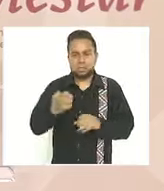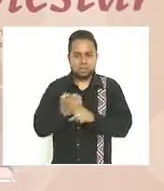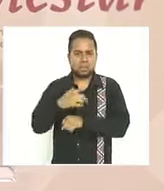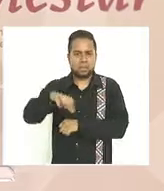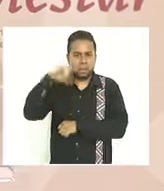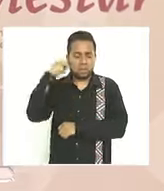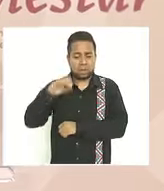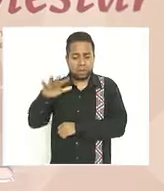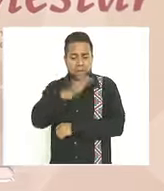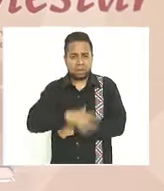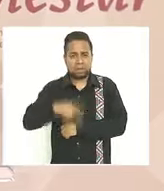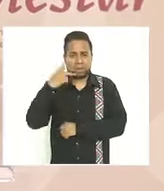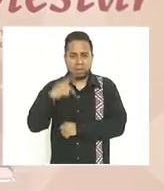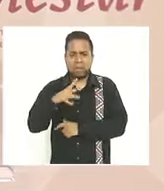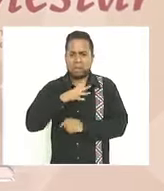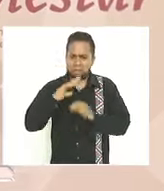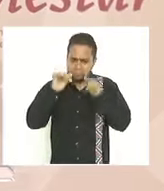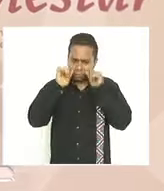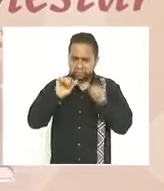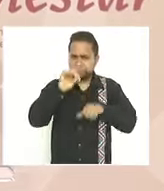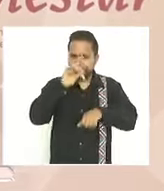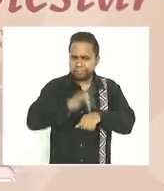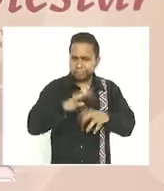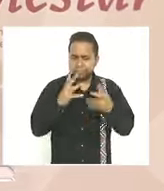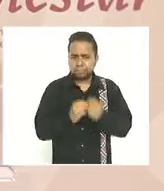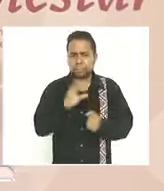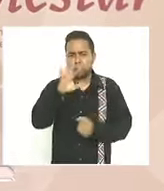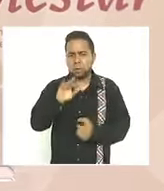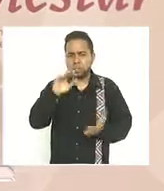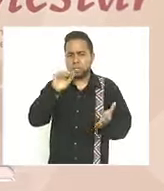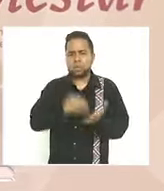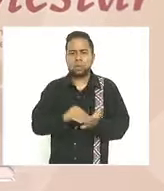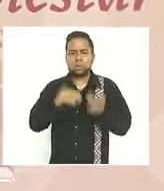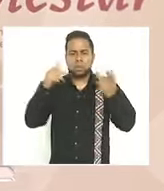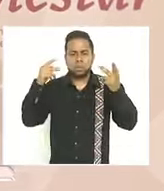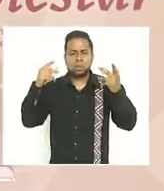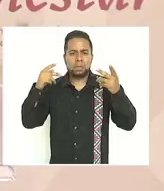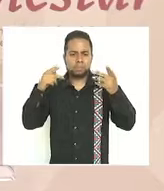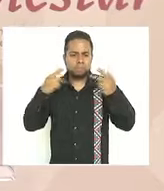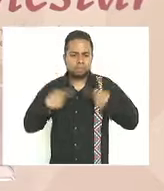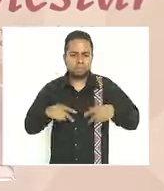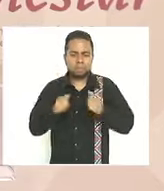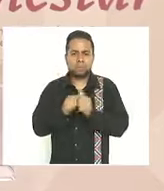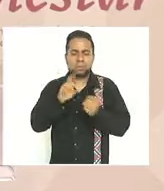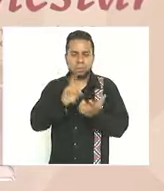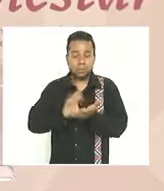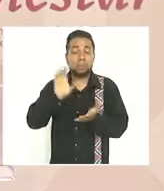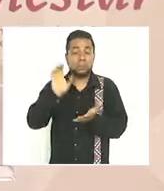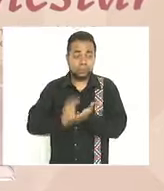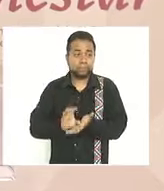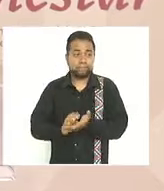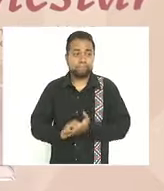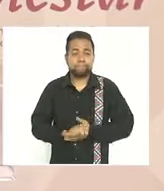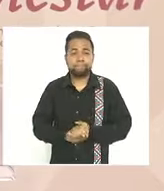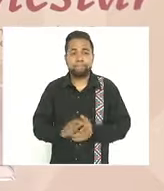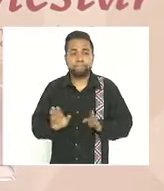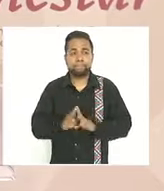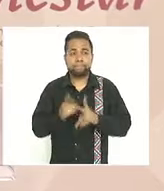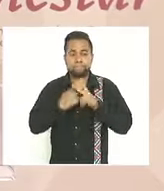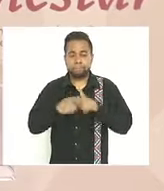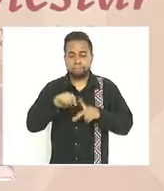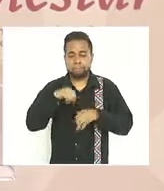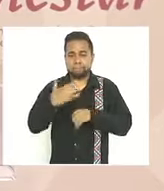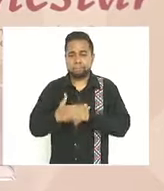federativa atiende a cuarenta y nueve mil personas con discapacidad y a partir del